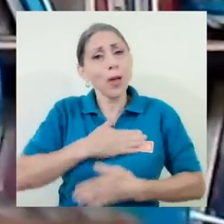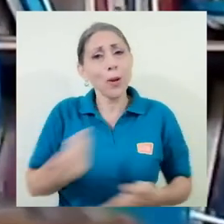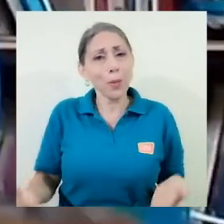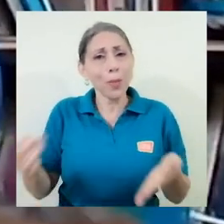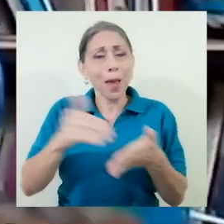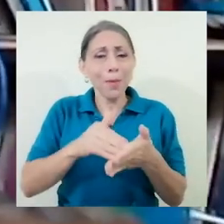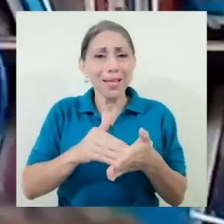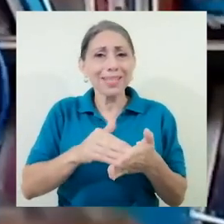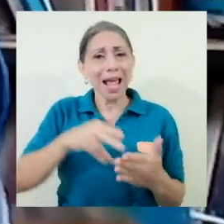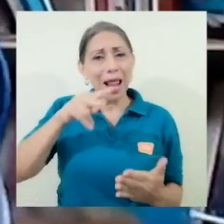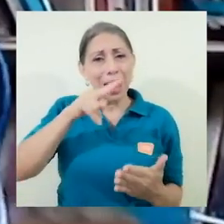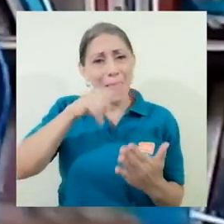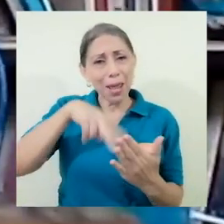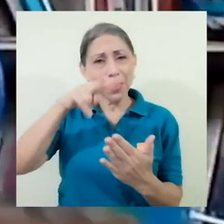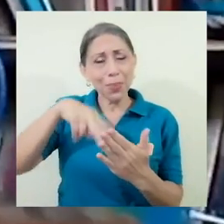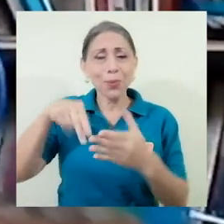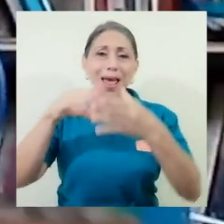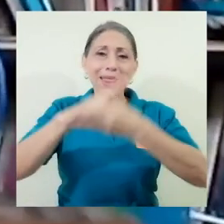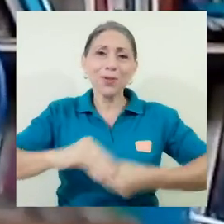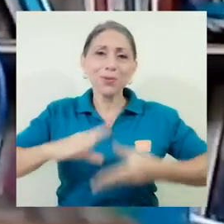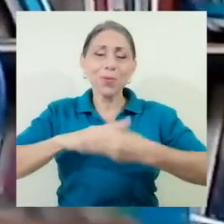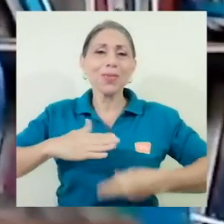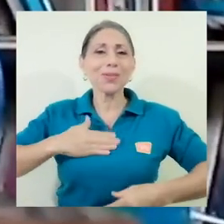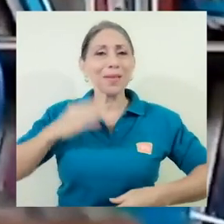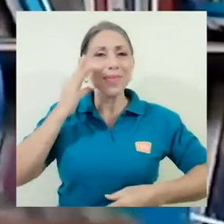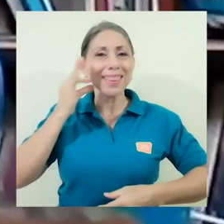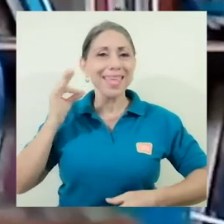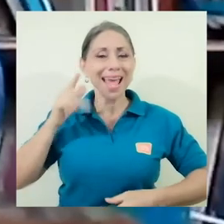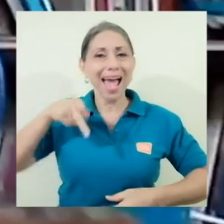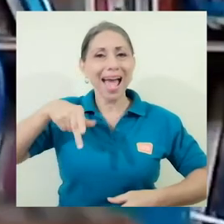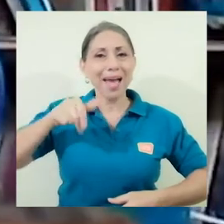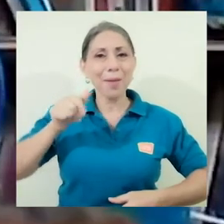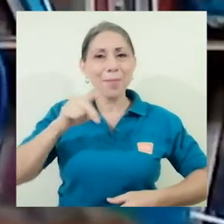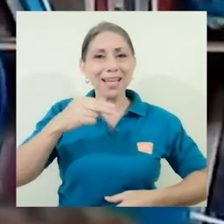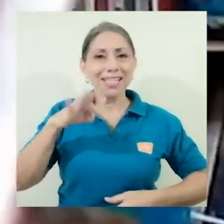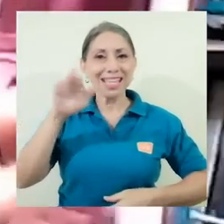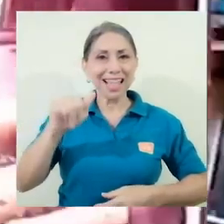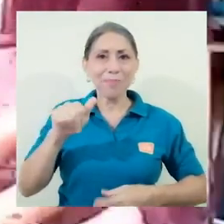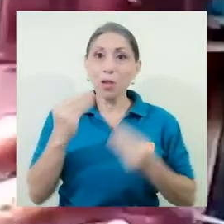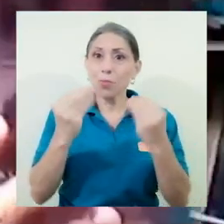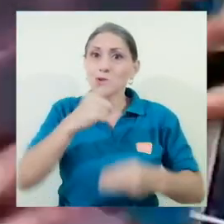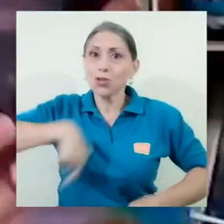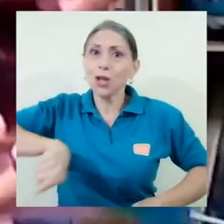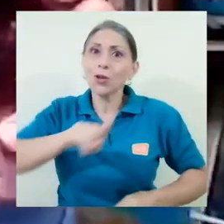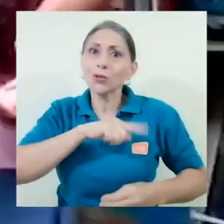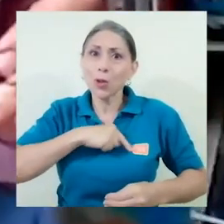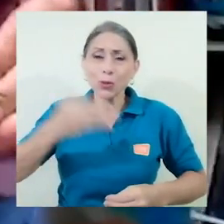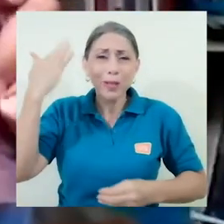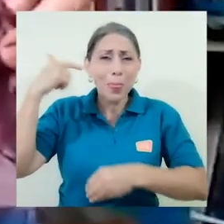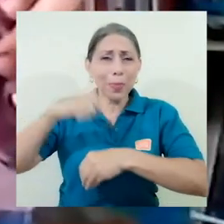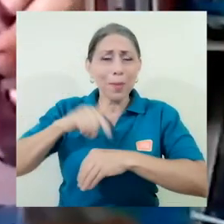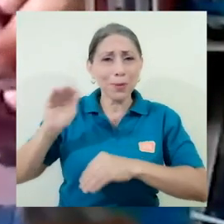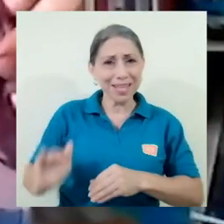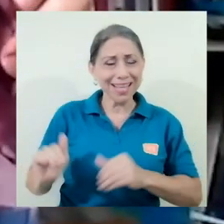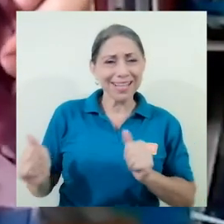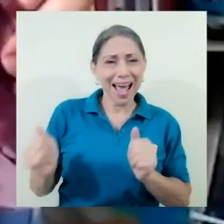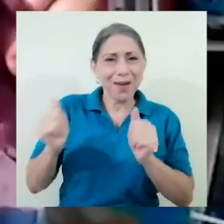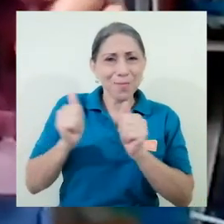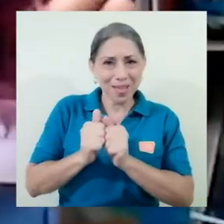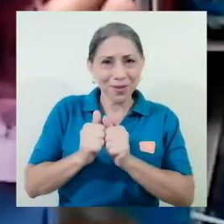más de la lectura de los cuentos de mi tía Panchita, que a muchos de nosotros nos acompañaron durante nuestra niñez.